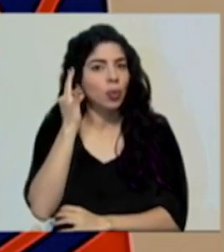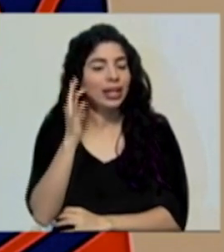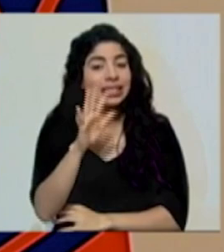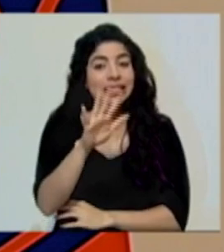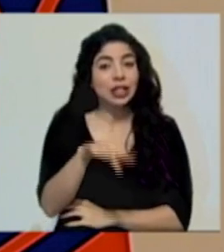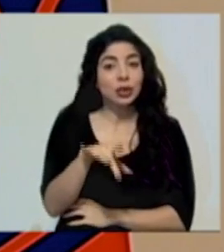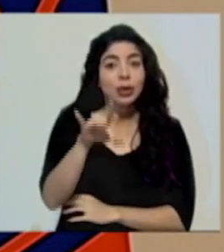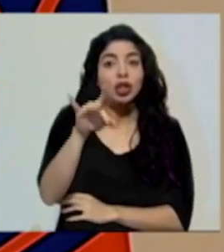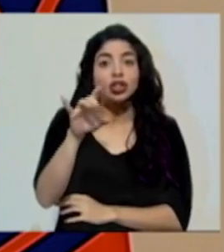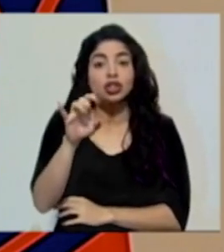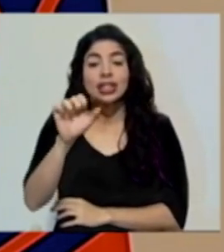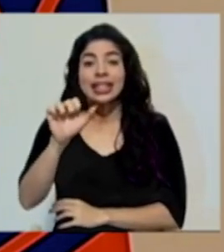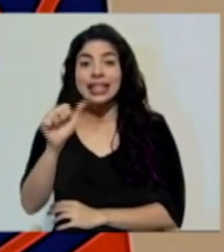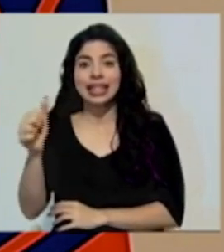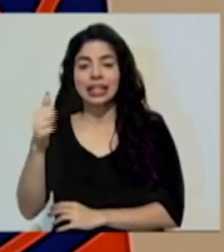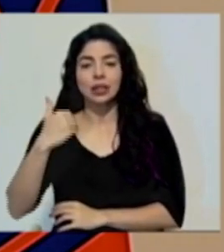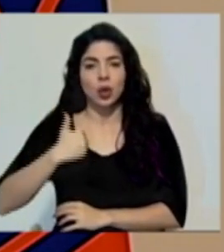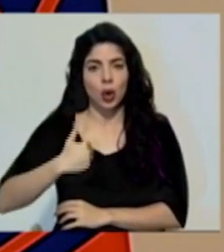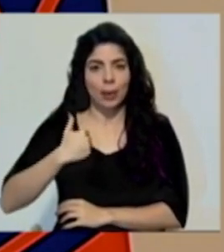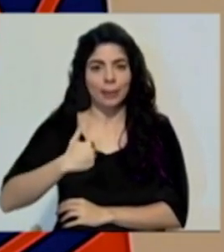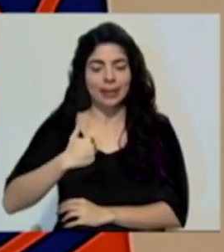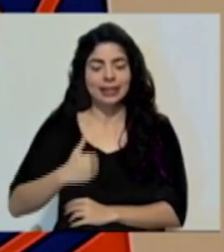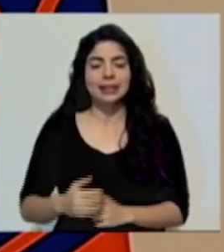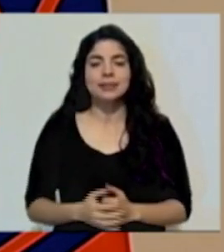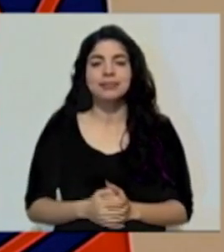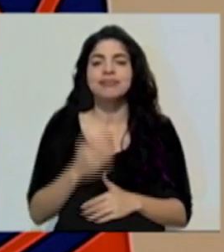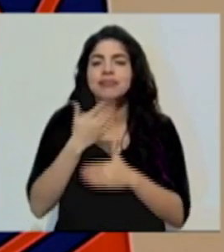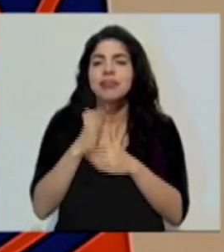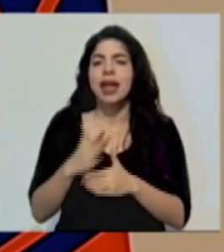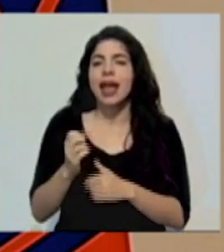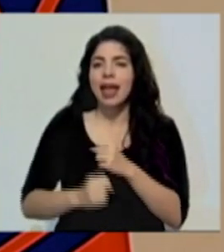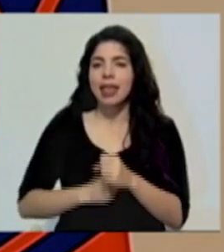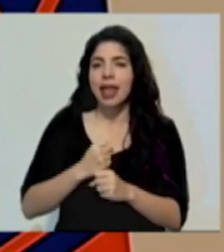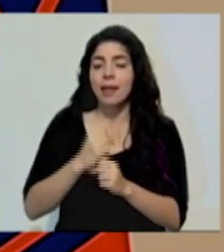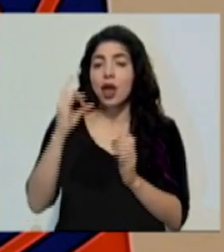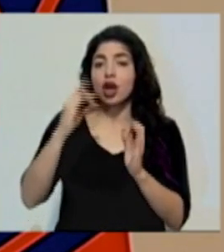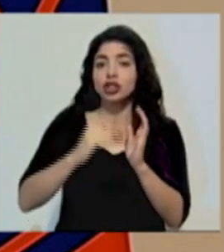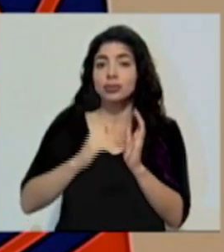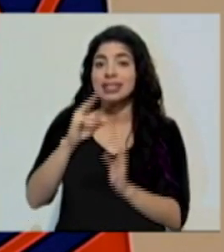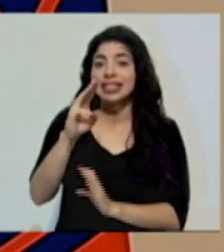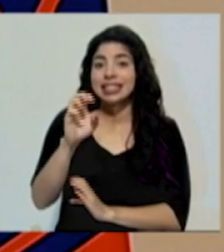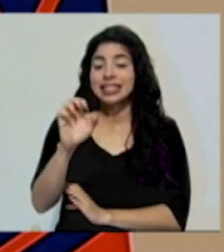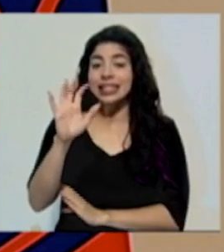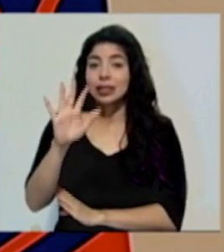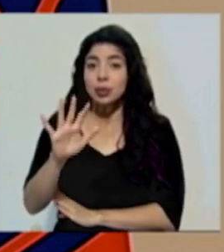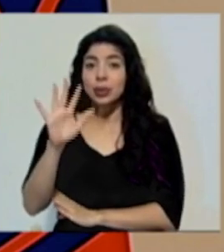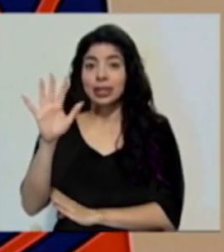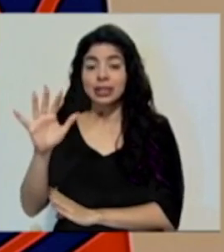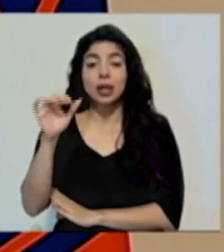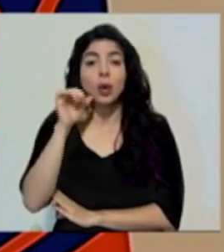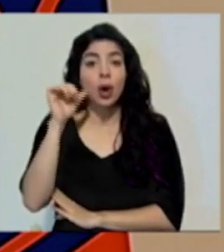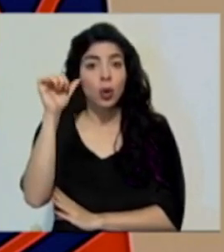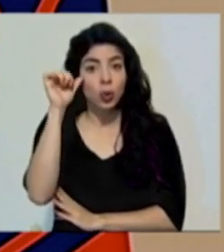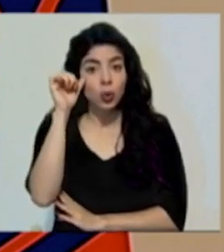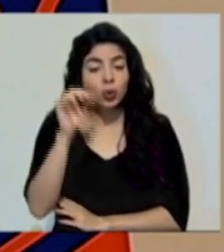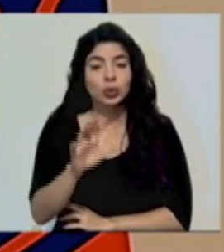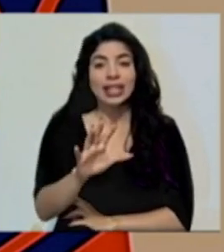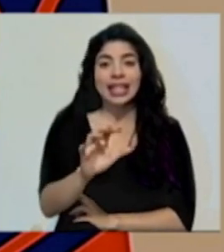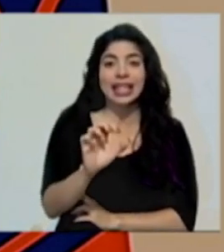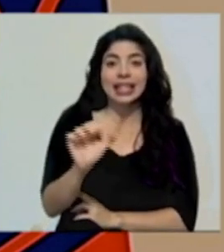y 5.810 son hombres. Por edad tenemos 8.655 adultos,